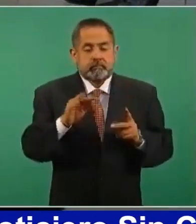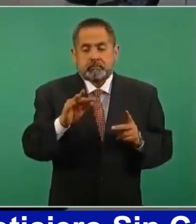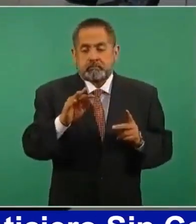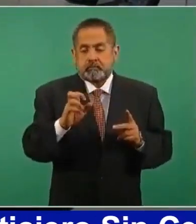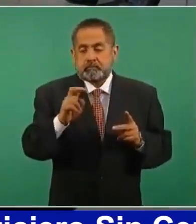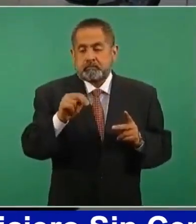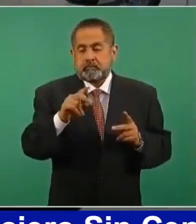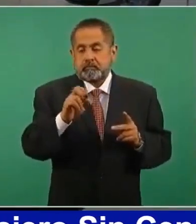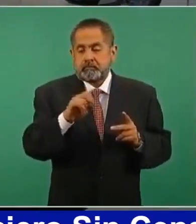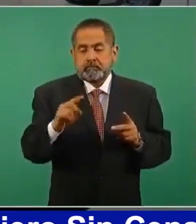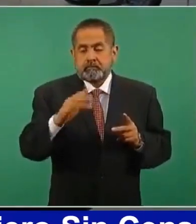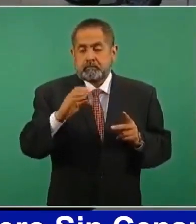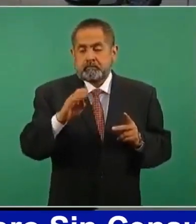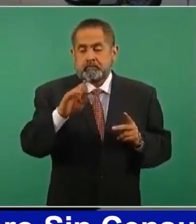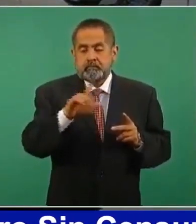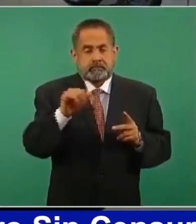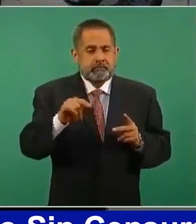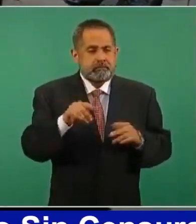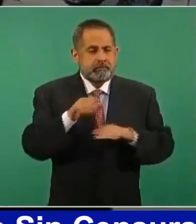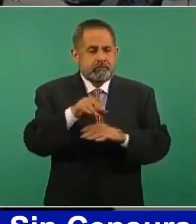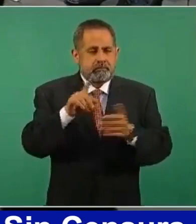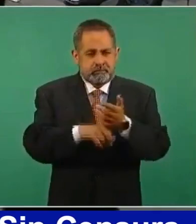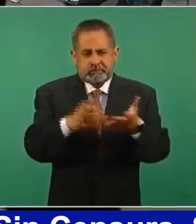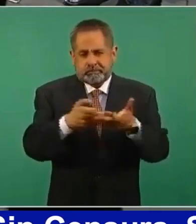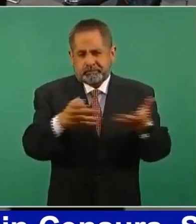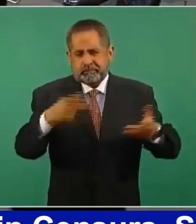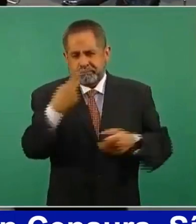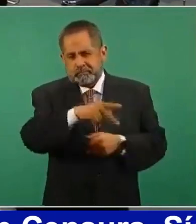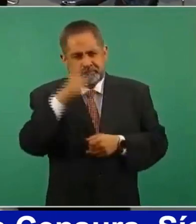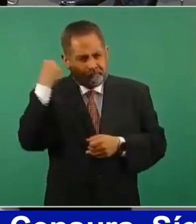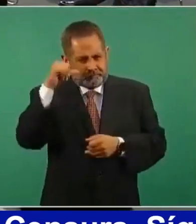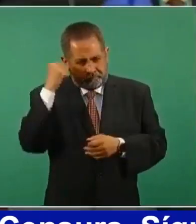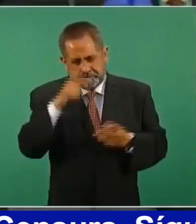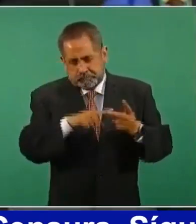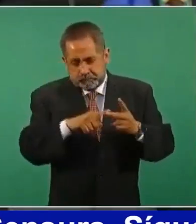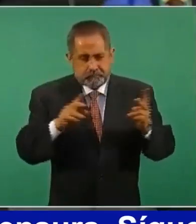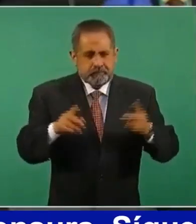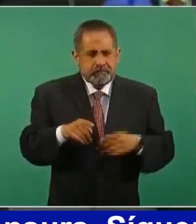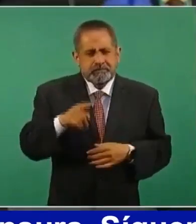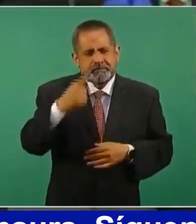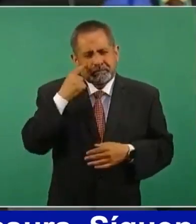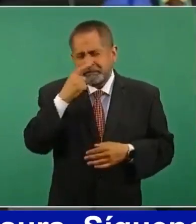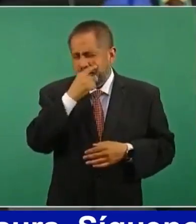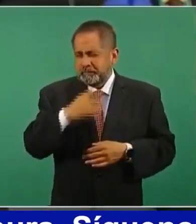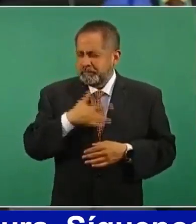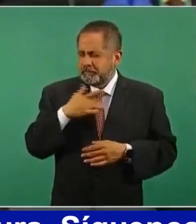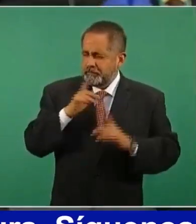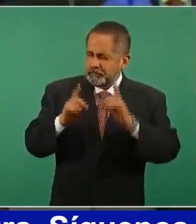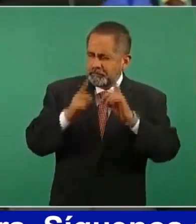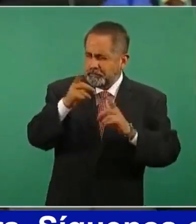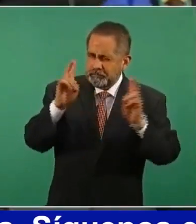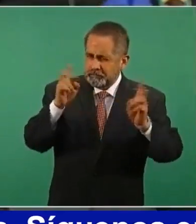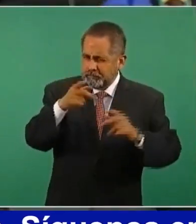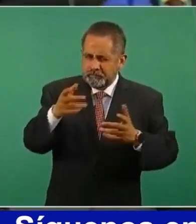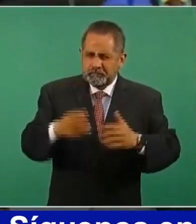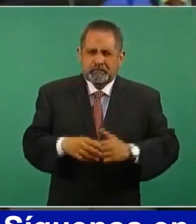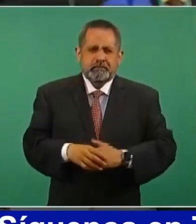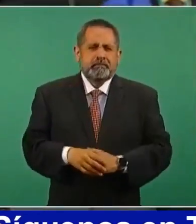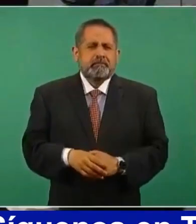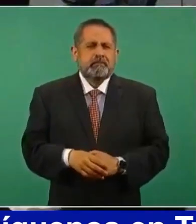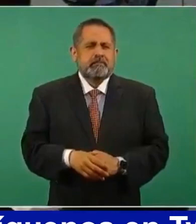Ceballos con todo el tema este de punta de los terrenos que tiene en Acapulco. ¿No le parece sospechoso este tema, señor presidente?